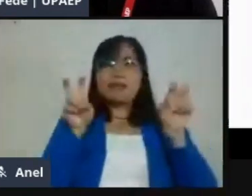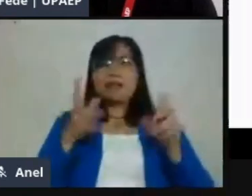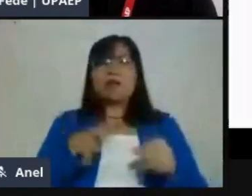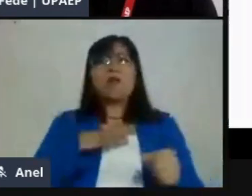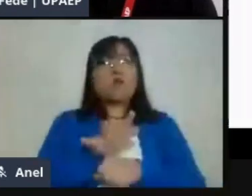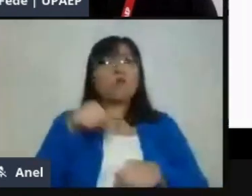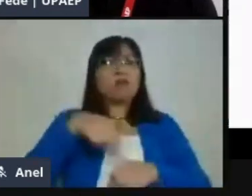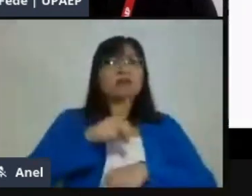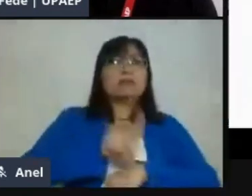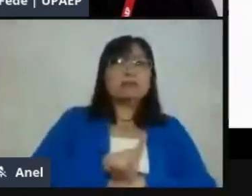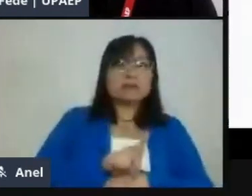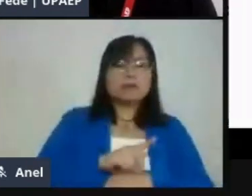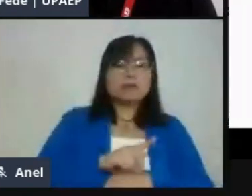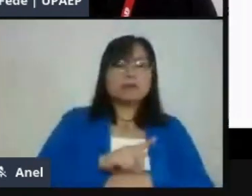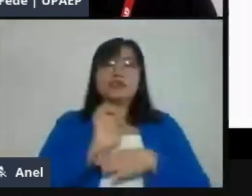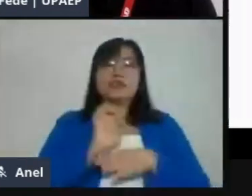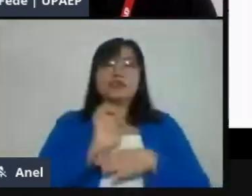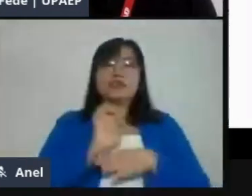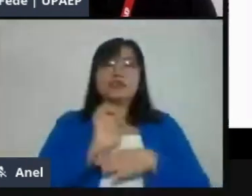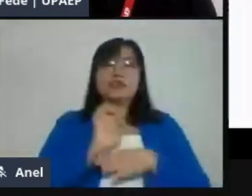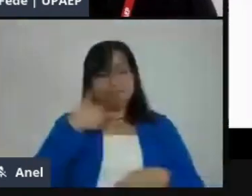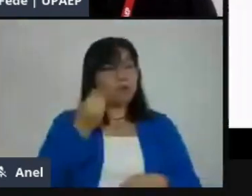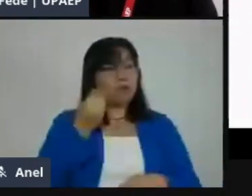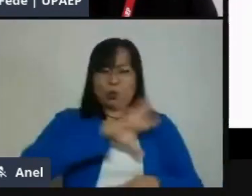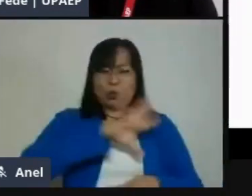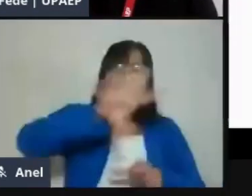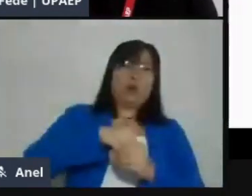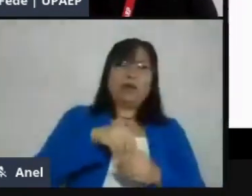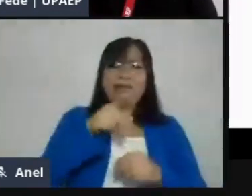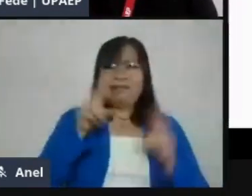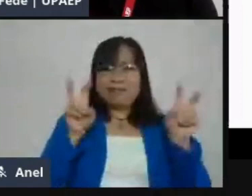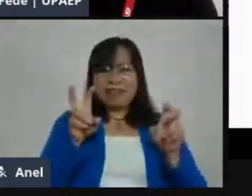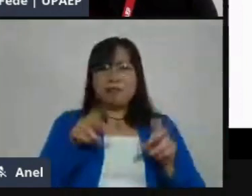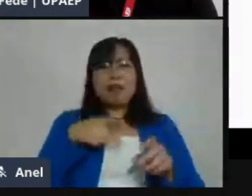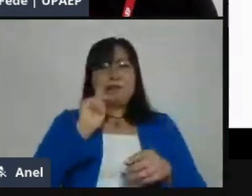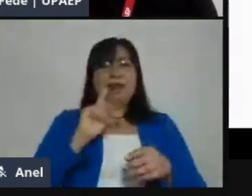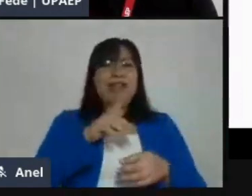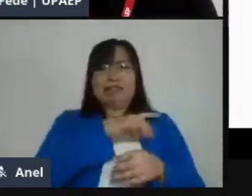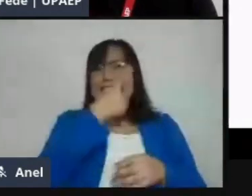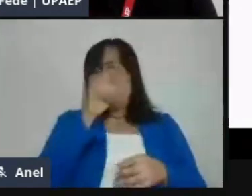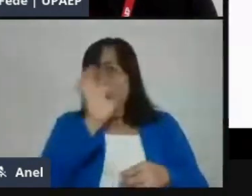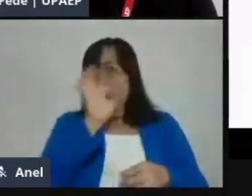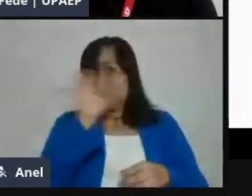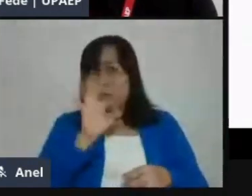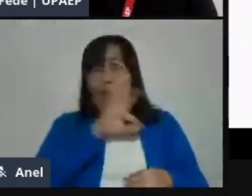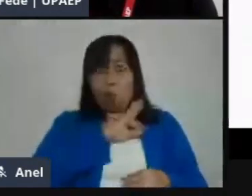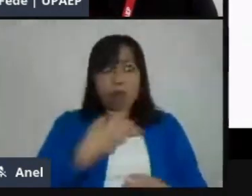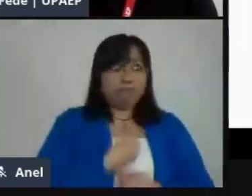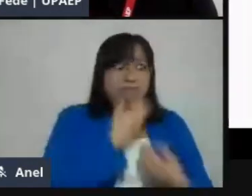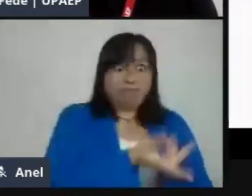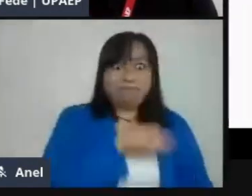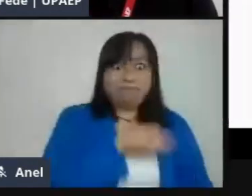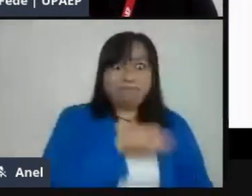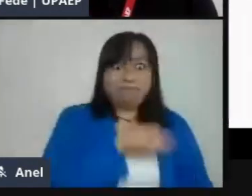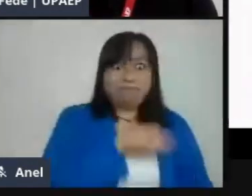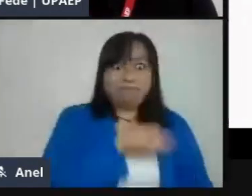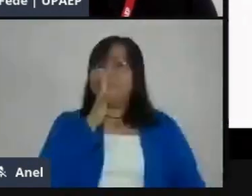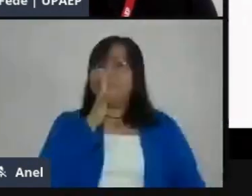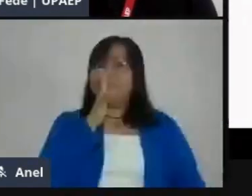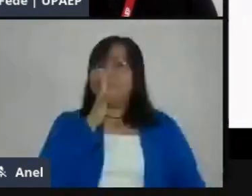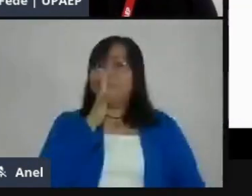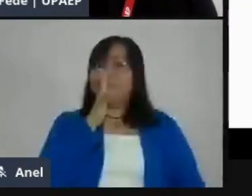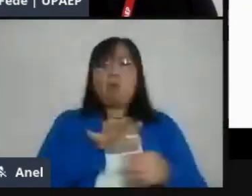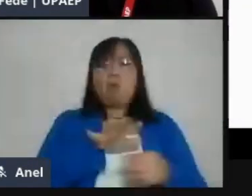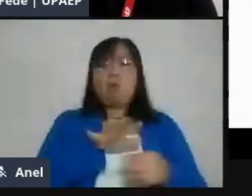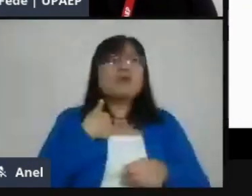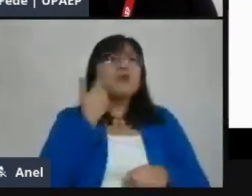todo al 100% como nos gustaría. Entonces tú piensa de este tema, de este aprendizaje esperado, ¿qué es lo que vas a rescatar? ¿Y qué es